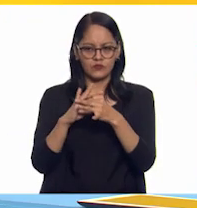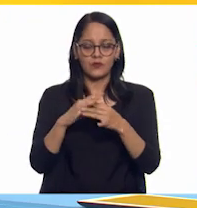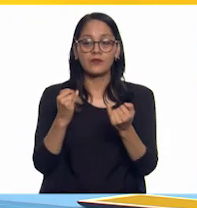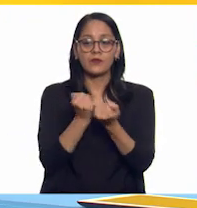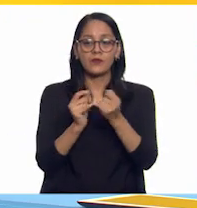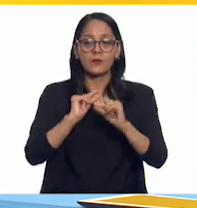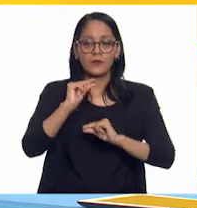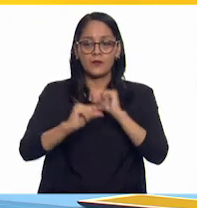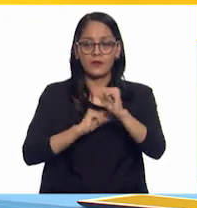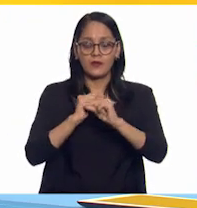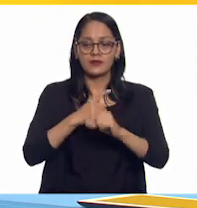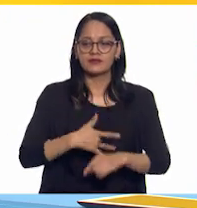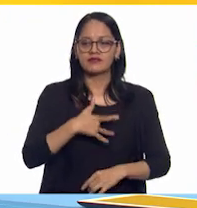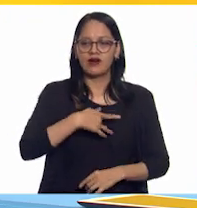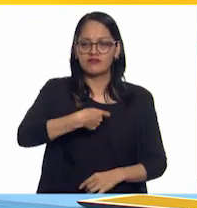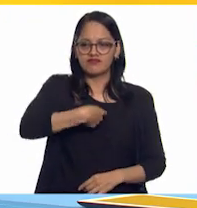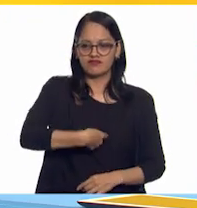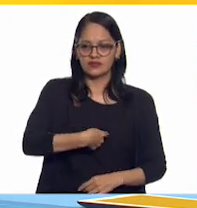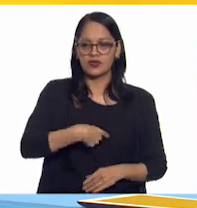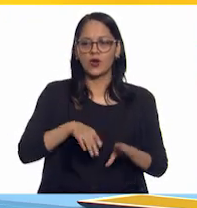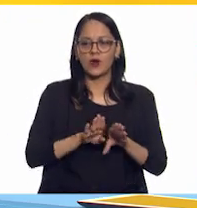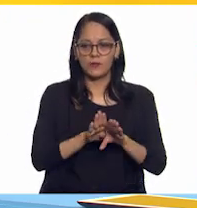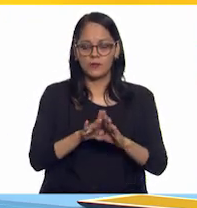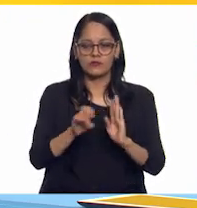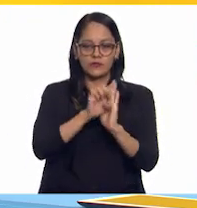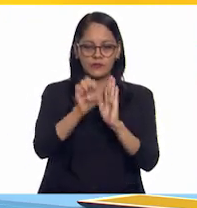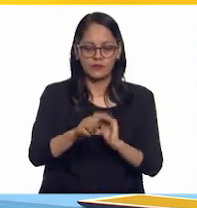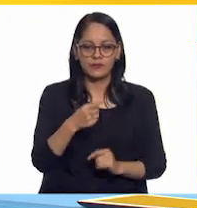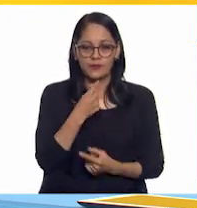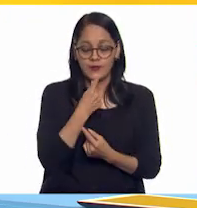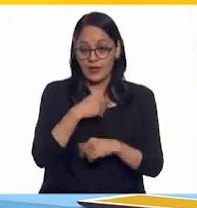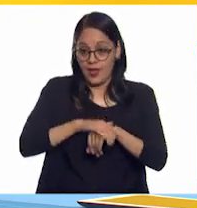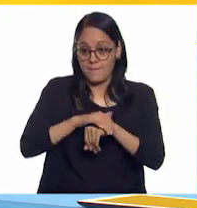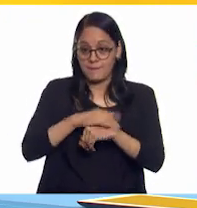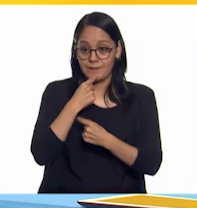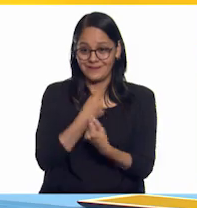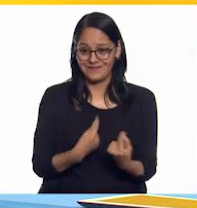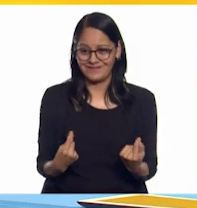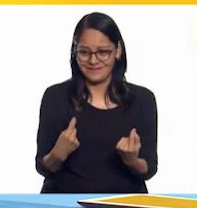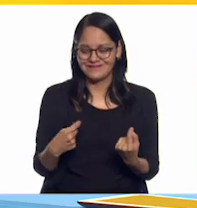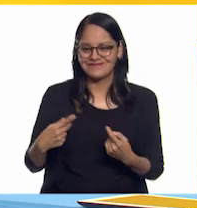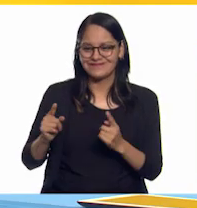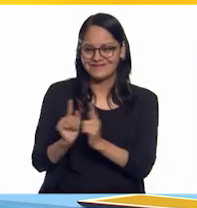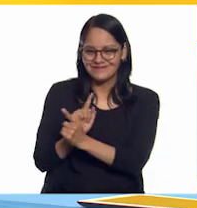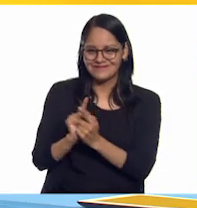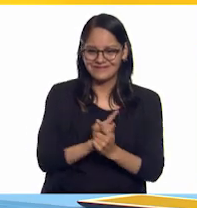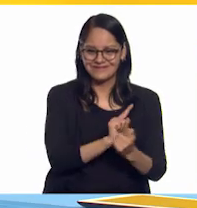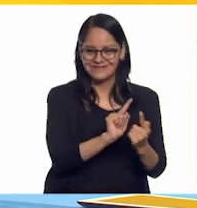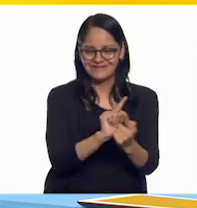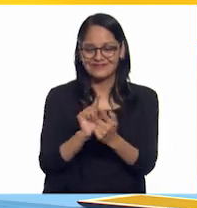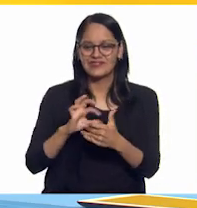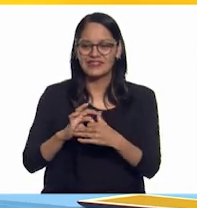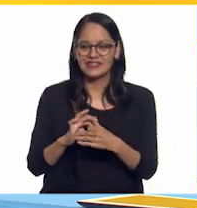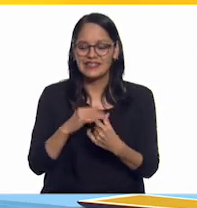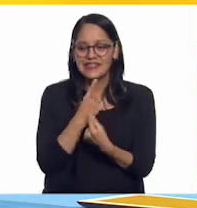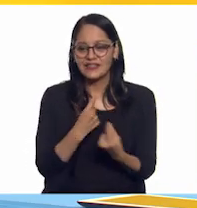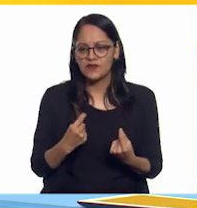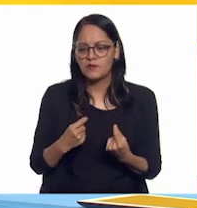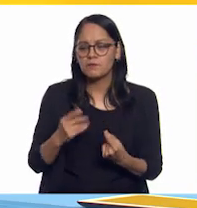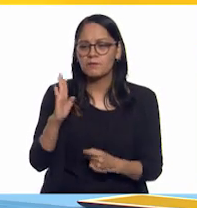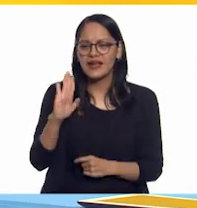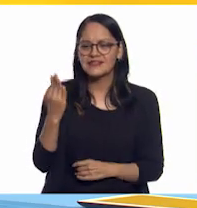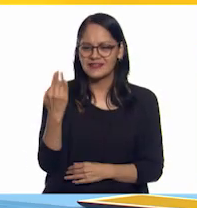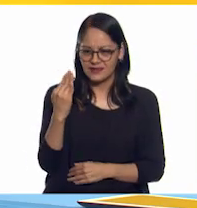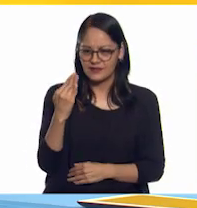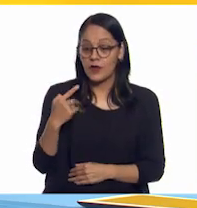nuestra identidad. Los amigos que tenemos cuando somos pequeños son como si fueran un espejo. Nos permiten aprender de